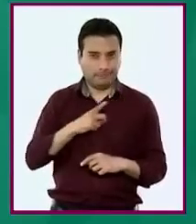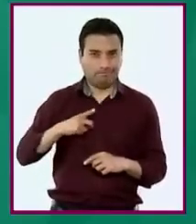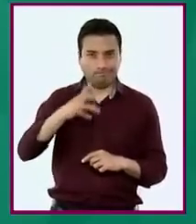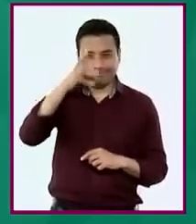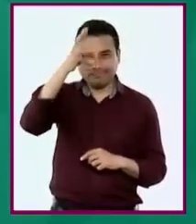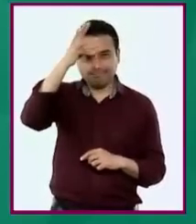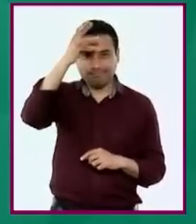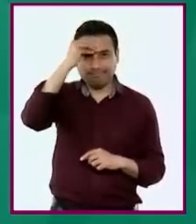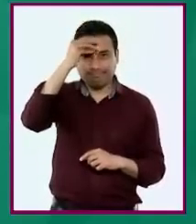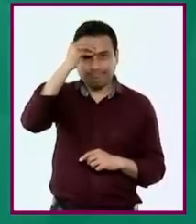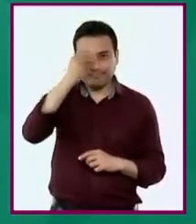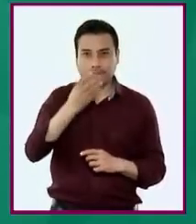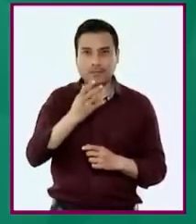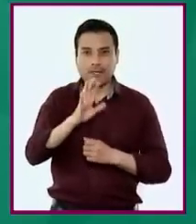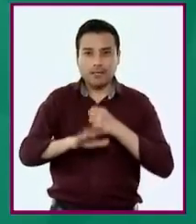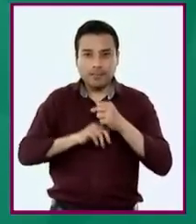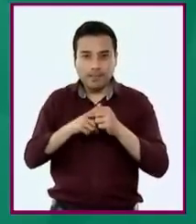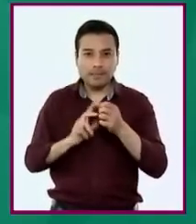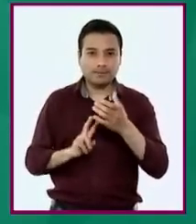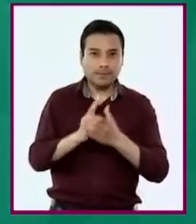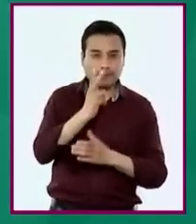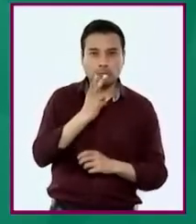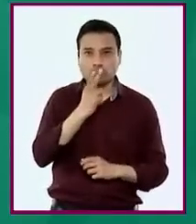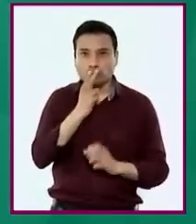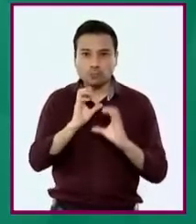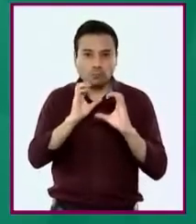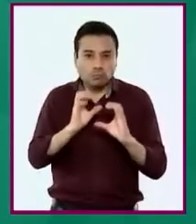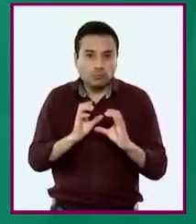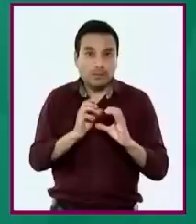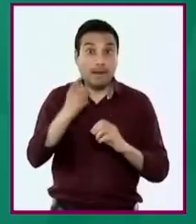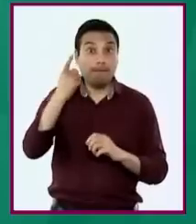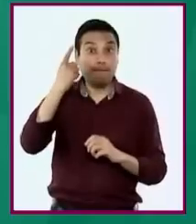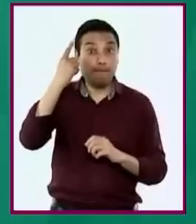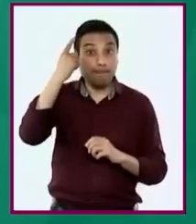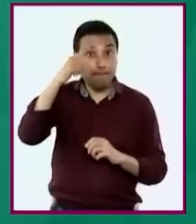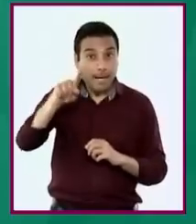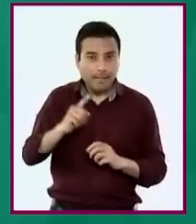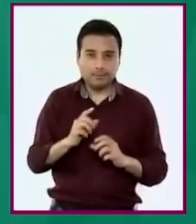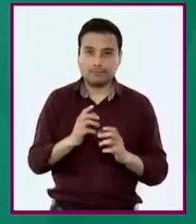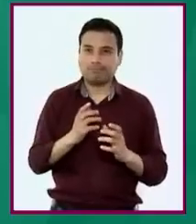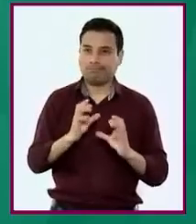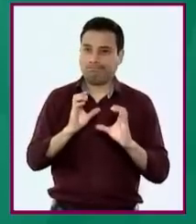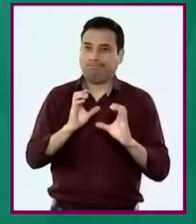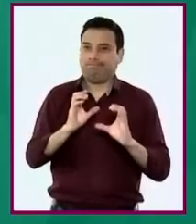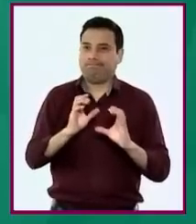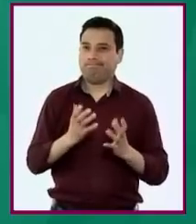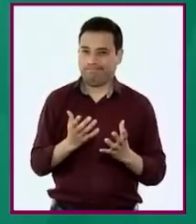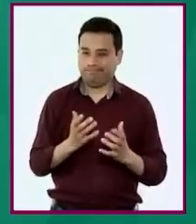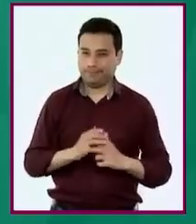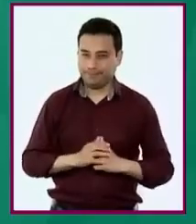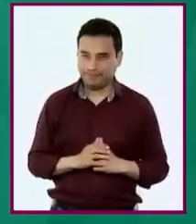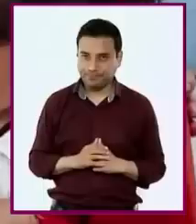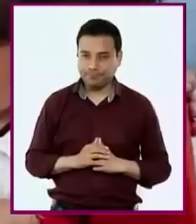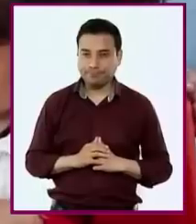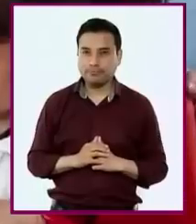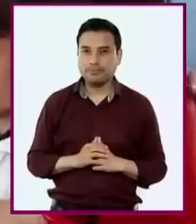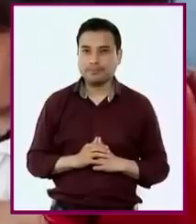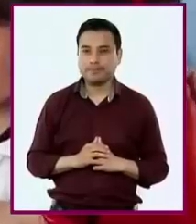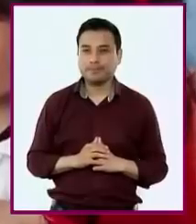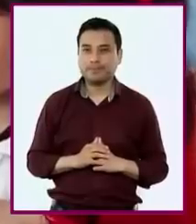geográfica de su relación con la biodiversidad para disminuir el impacto negativo a través de acciones sustentables.